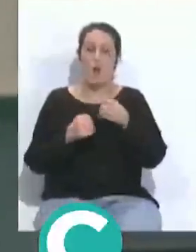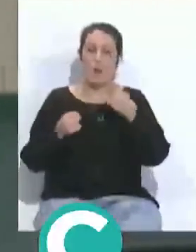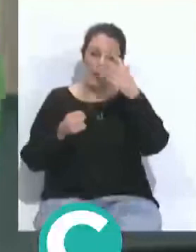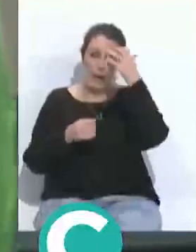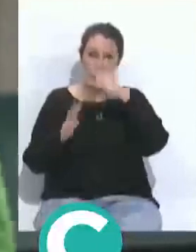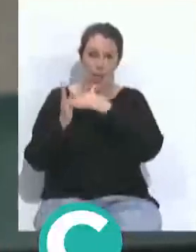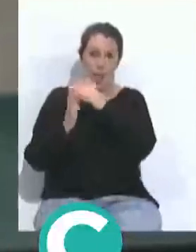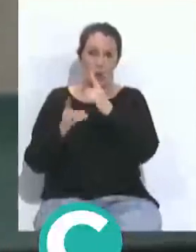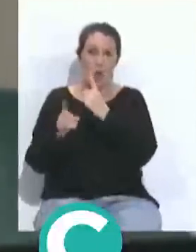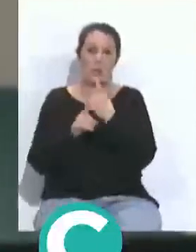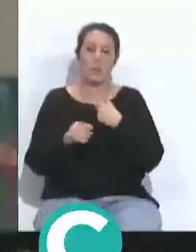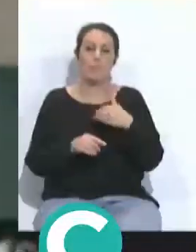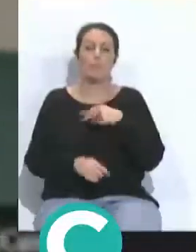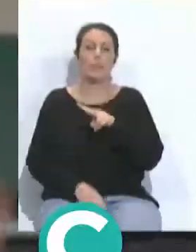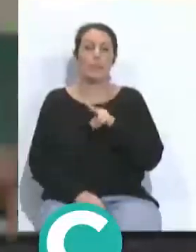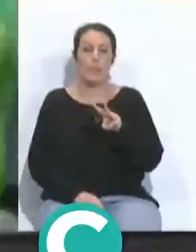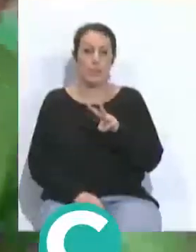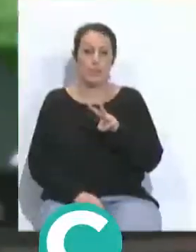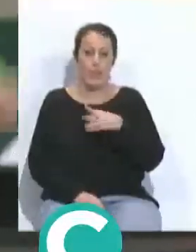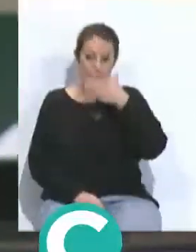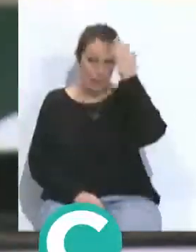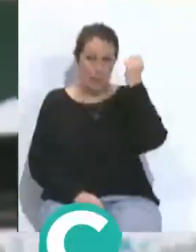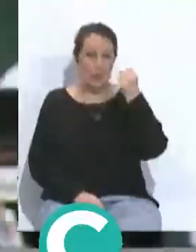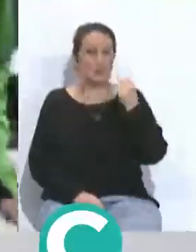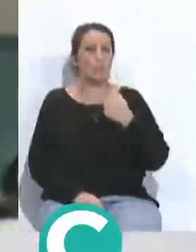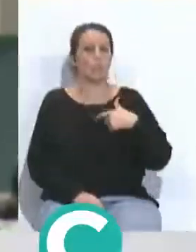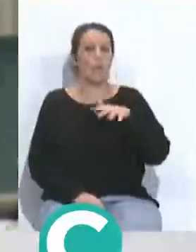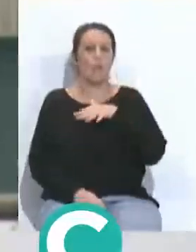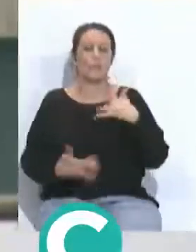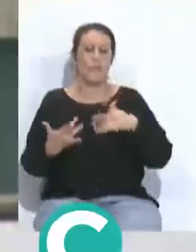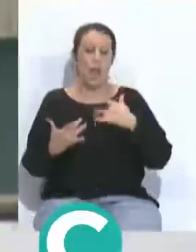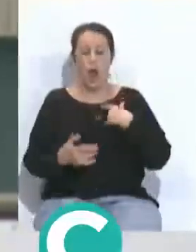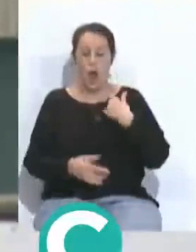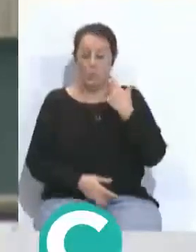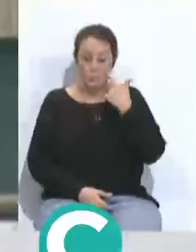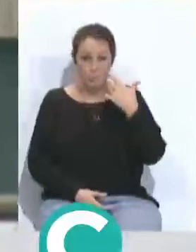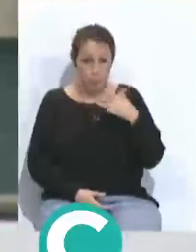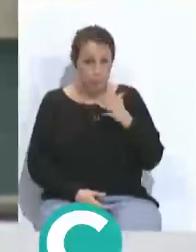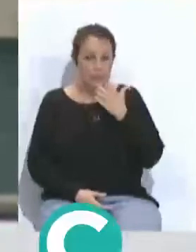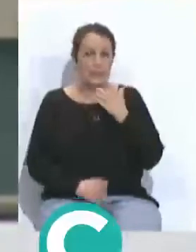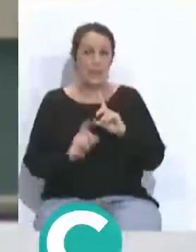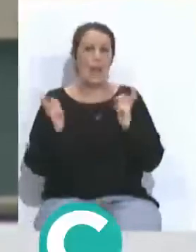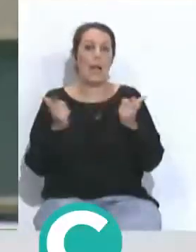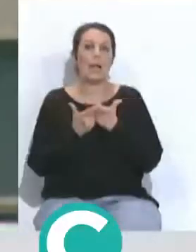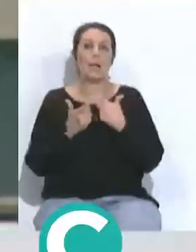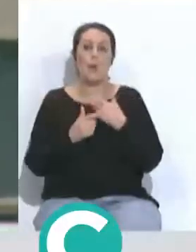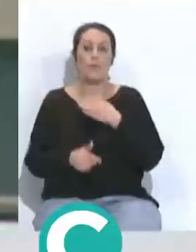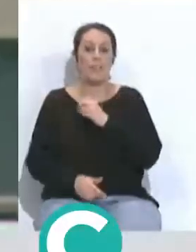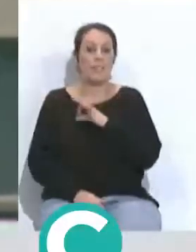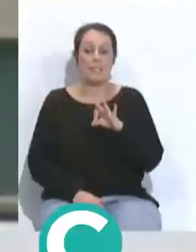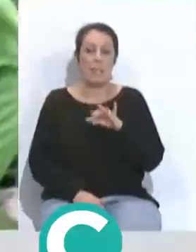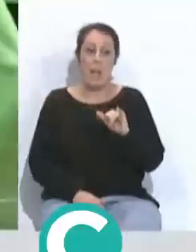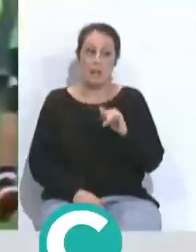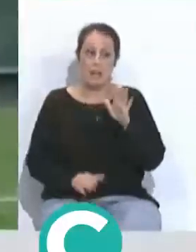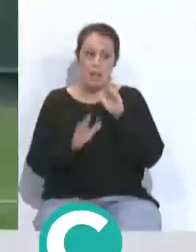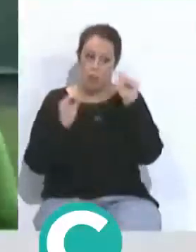el Valencia el 23 de abril en la cartuja veremos si el equipo de Pellegrini tiene un poquito